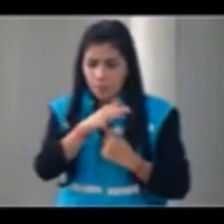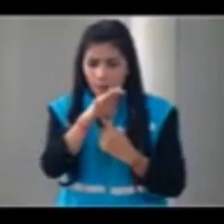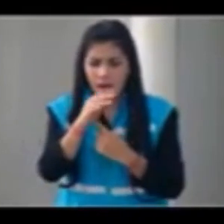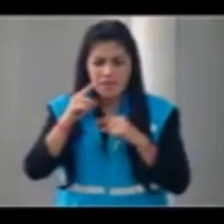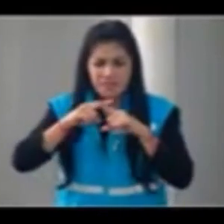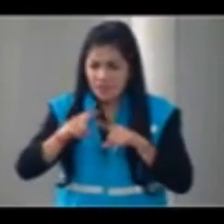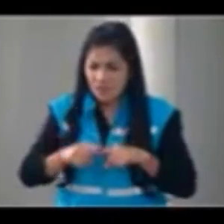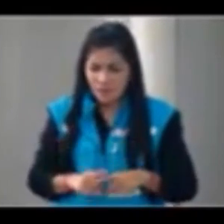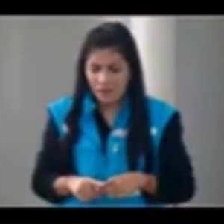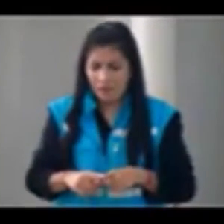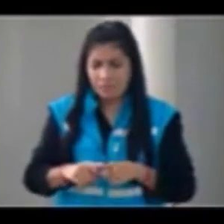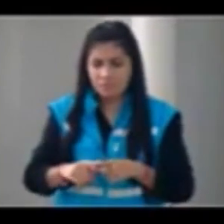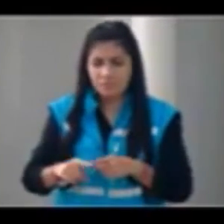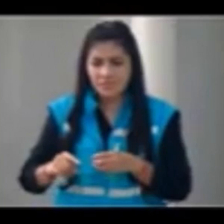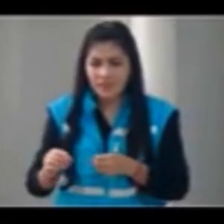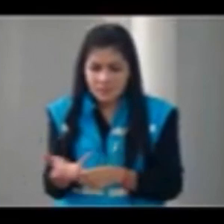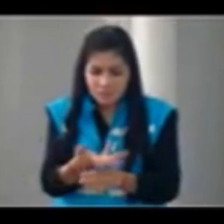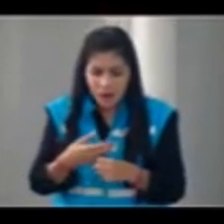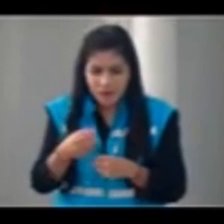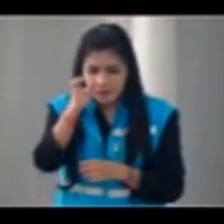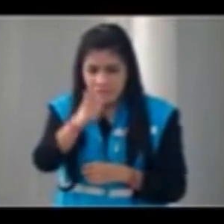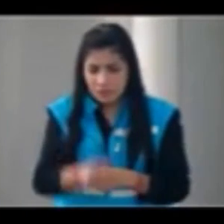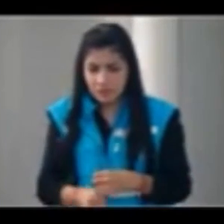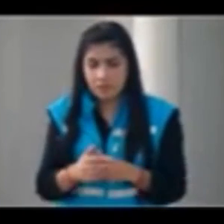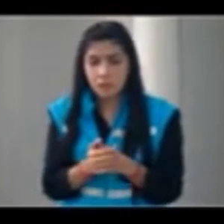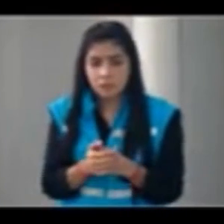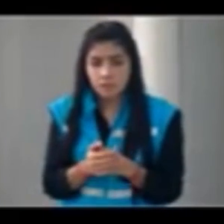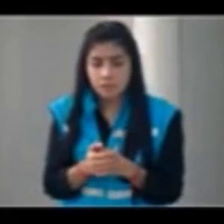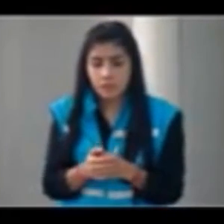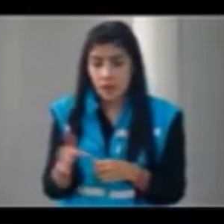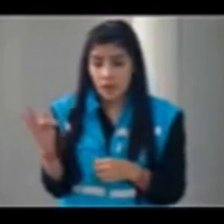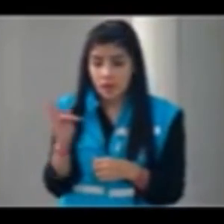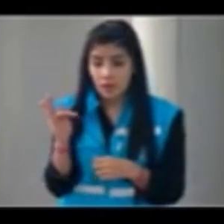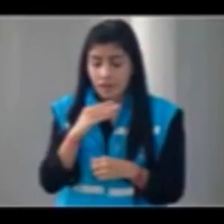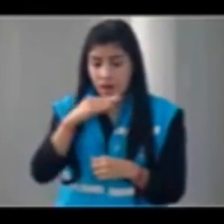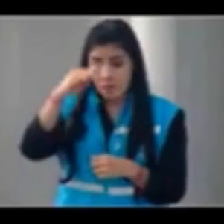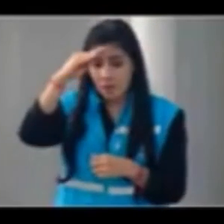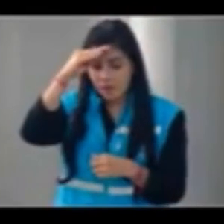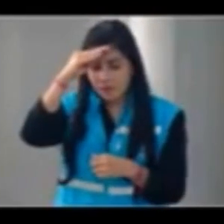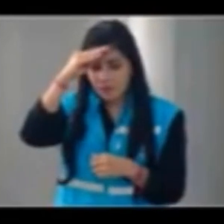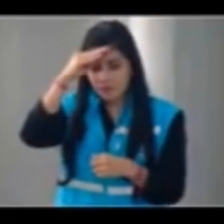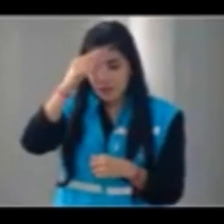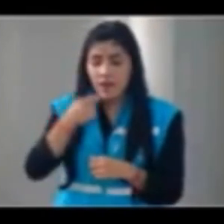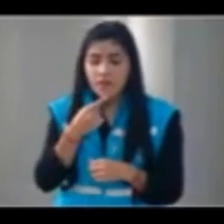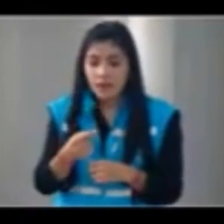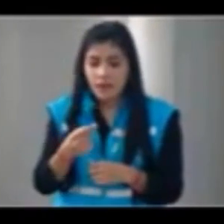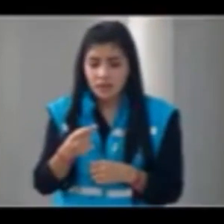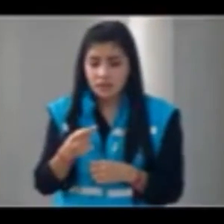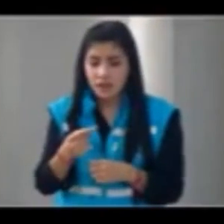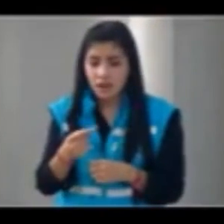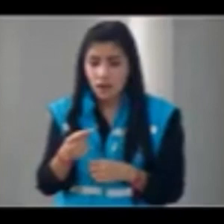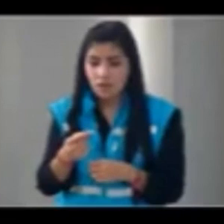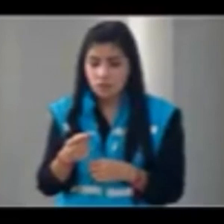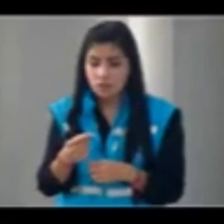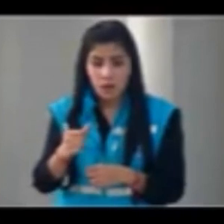Greicy, Mike Bahía. Era un evento, dice Telemedellín, que era de iniciativa privada, pero aparece el logo. Entonces la pregunta